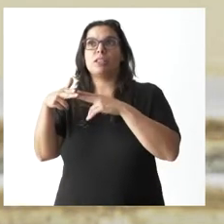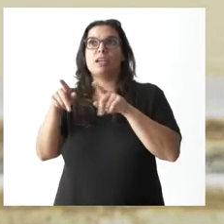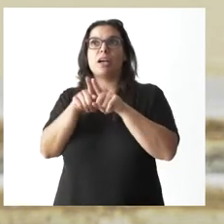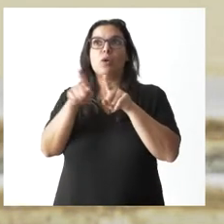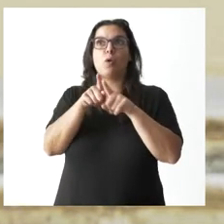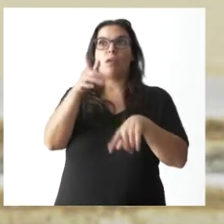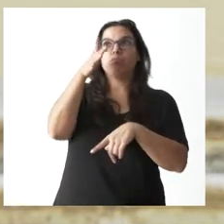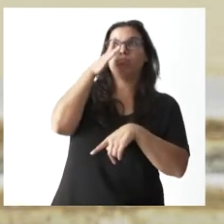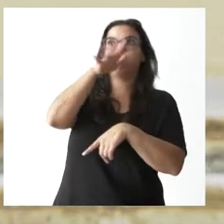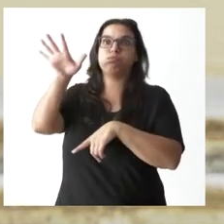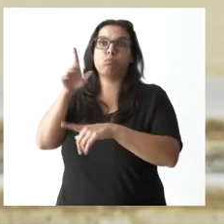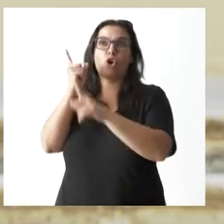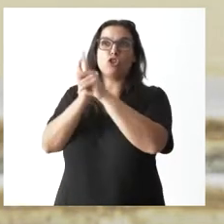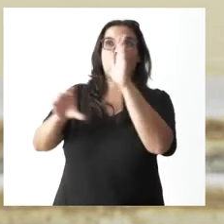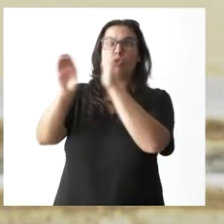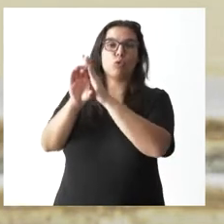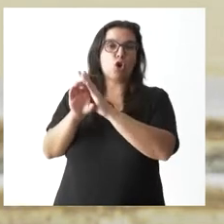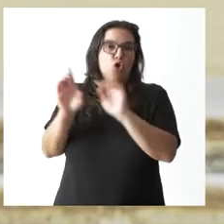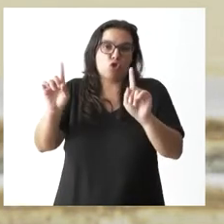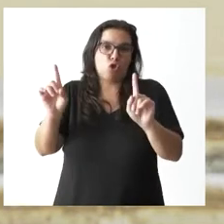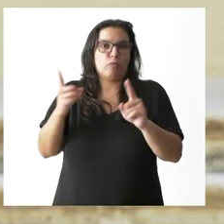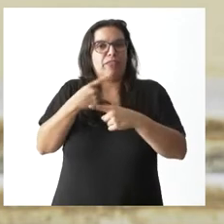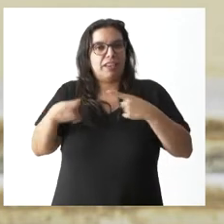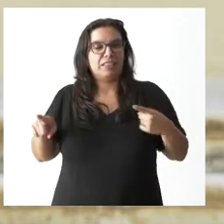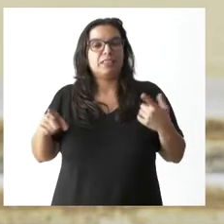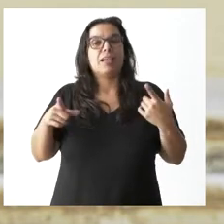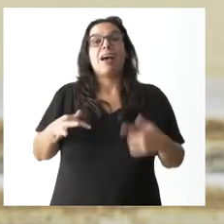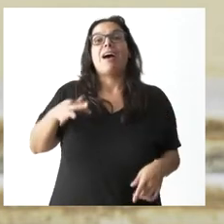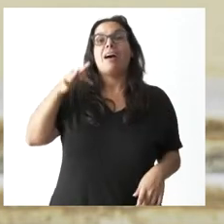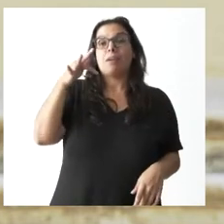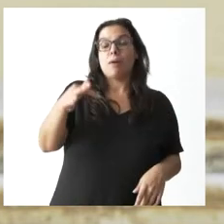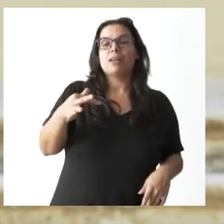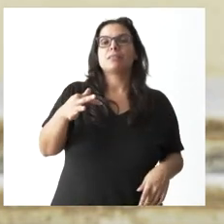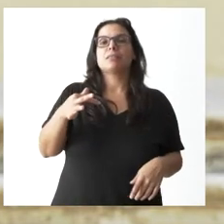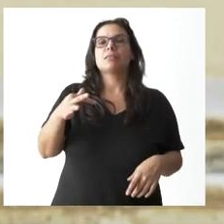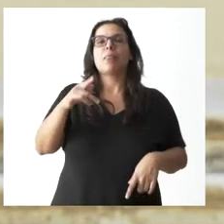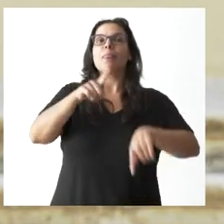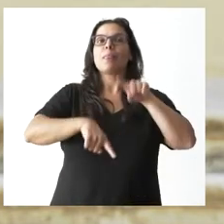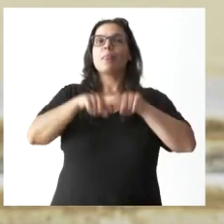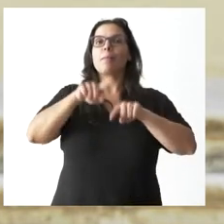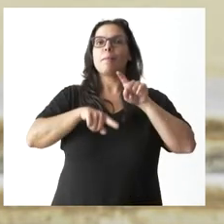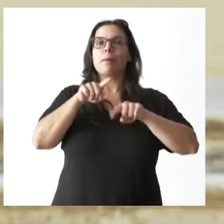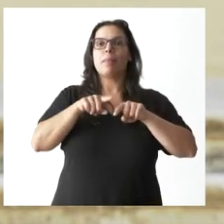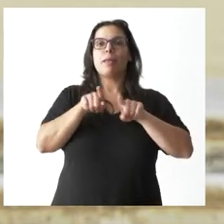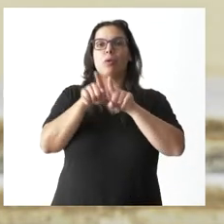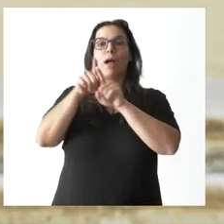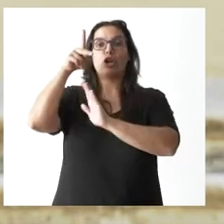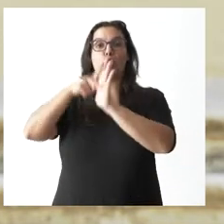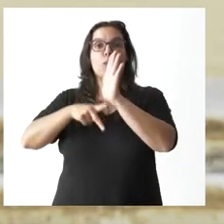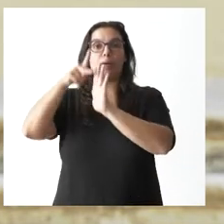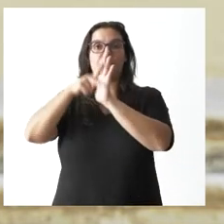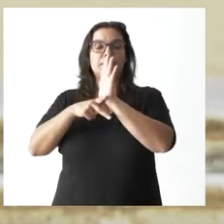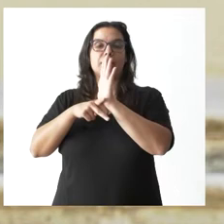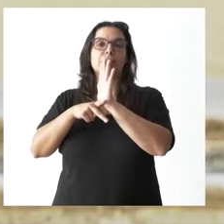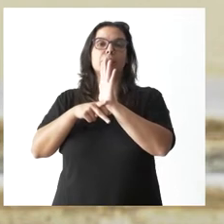inconstitucionalidad. No es lo mismo, además, respecto de este análisis, la normativa competencial